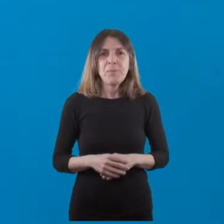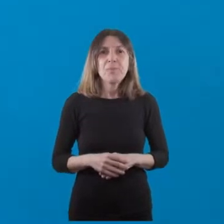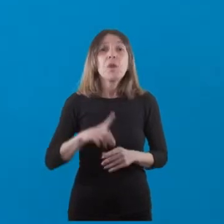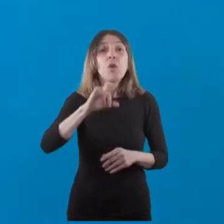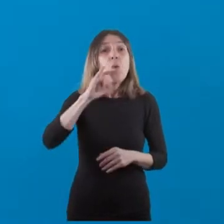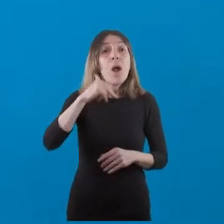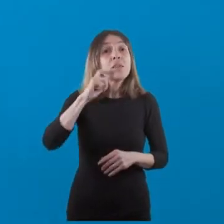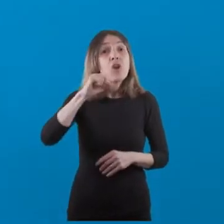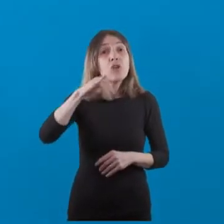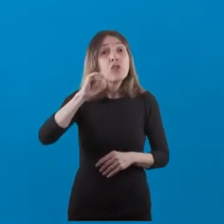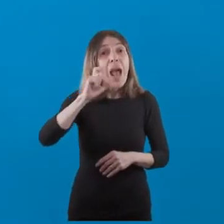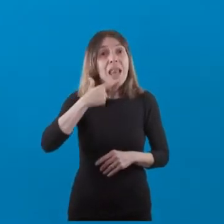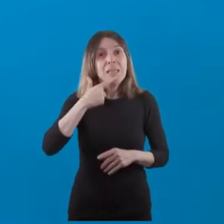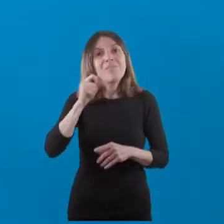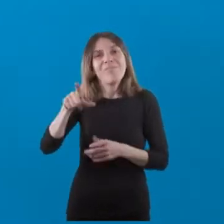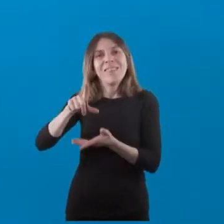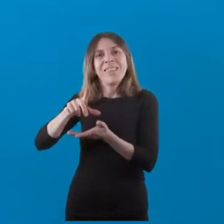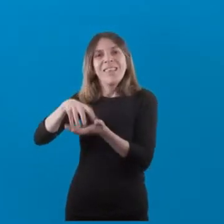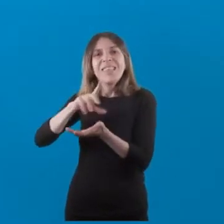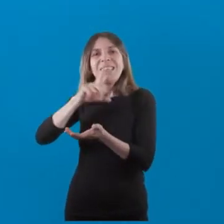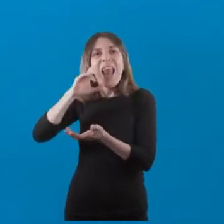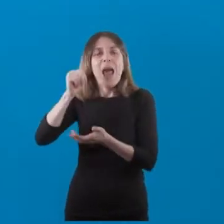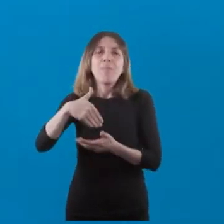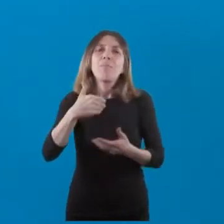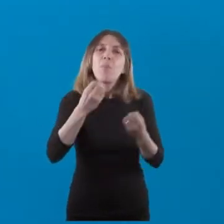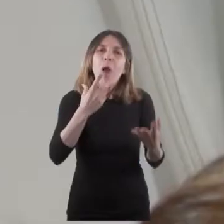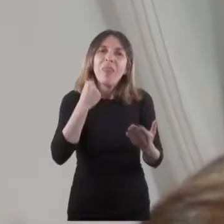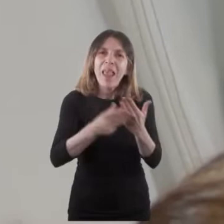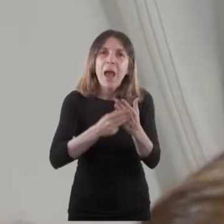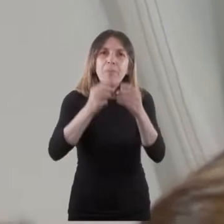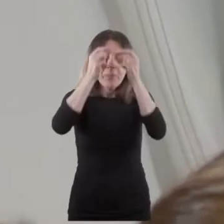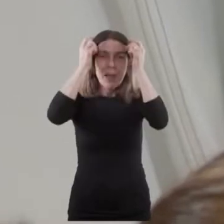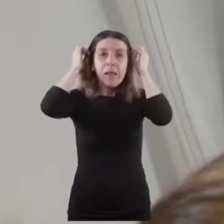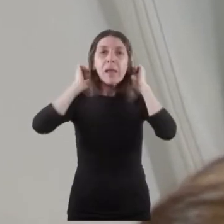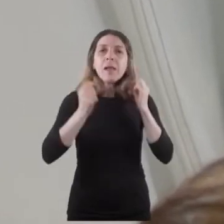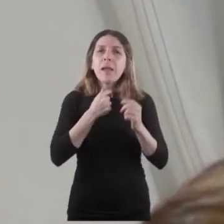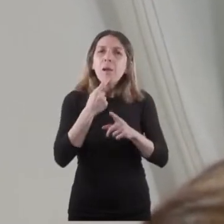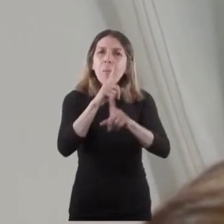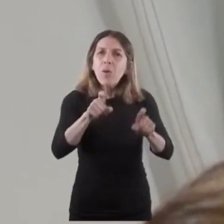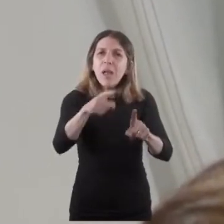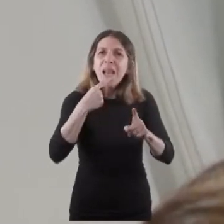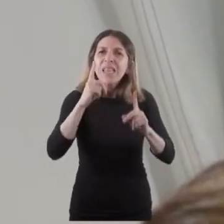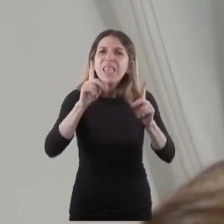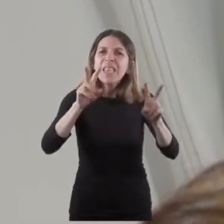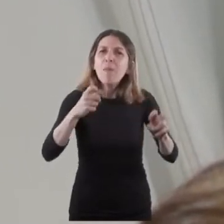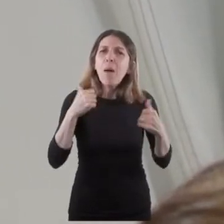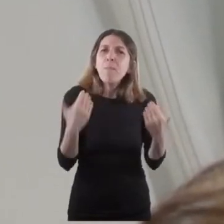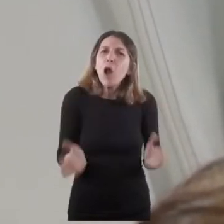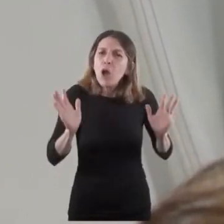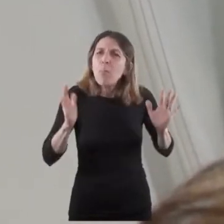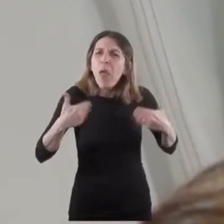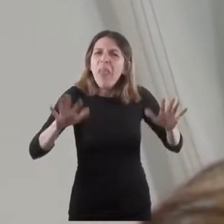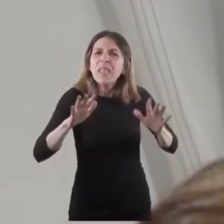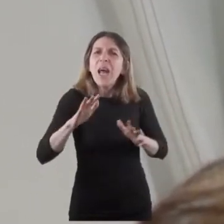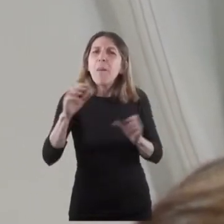Lucas González de Telam. Lucas, buen día. Portavoz, buen día. Queríamos consultarle sobre la posibilidad de un viaje del presidente a